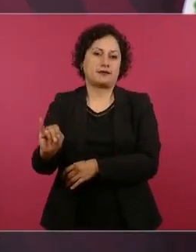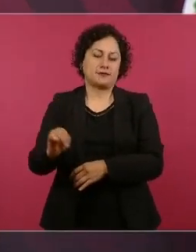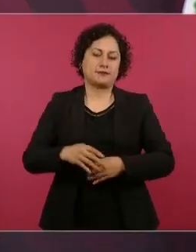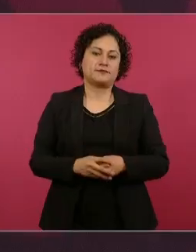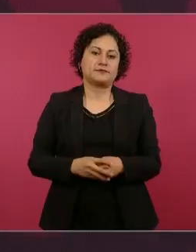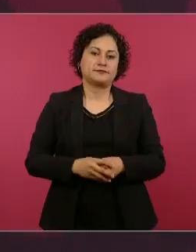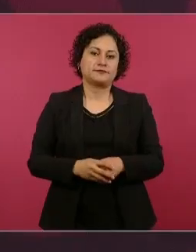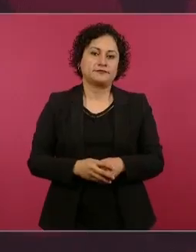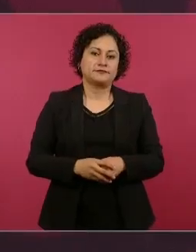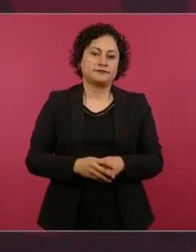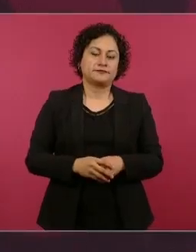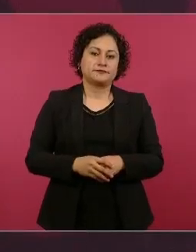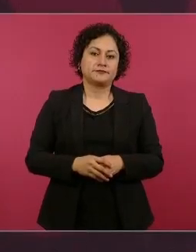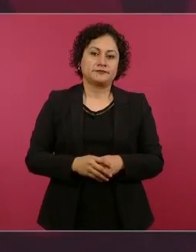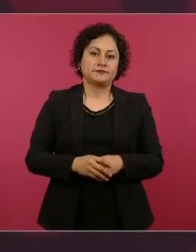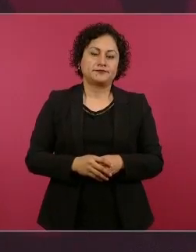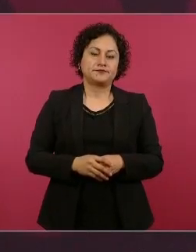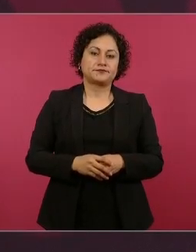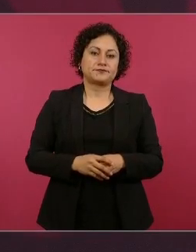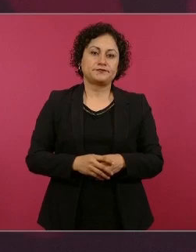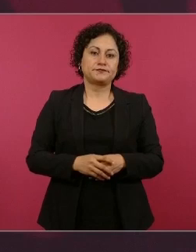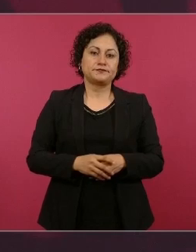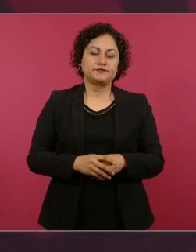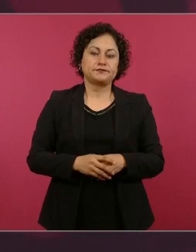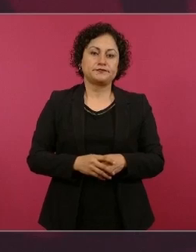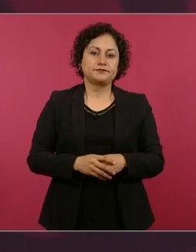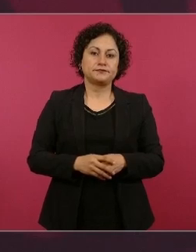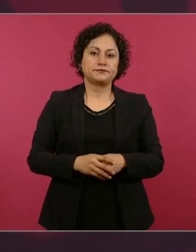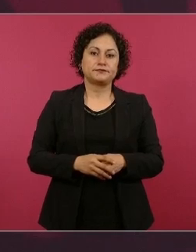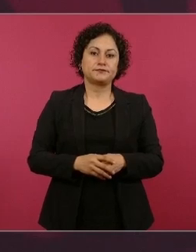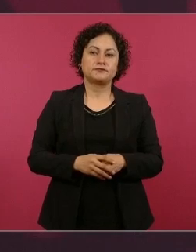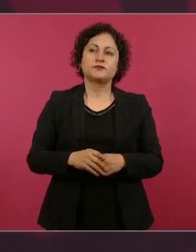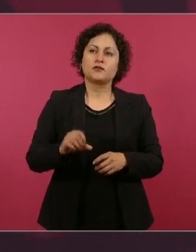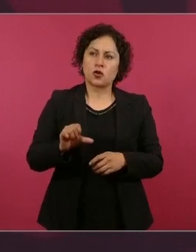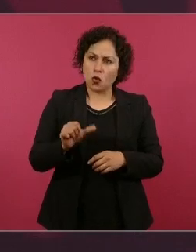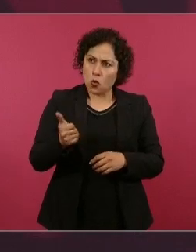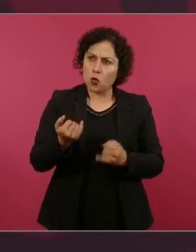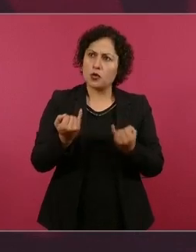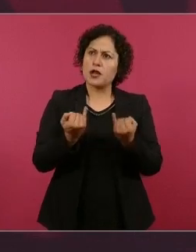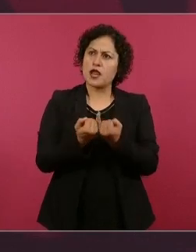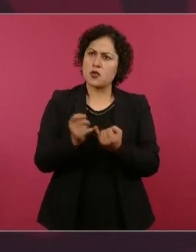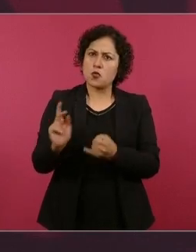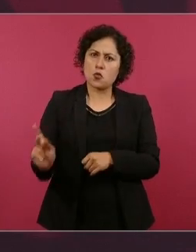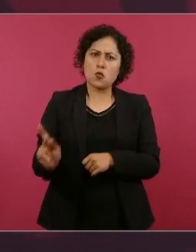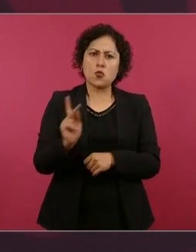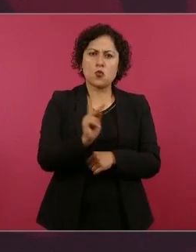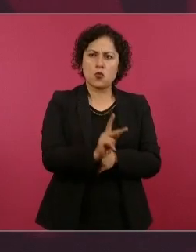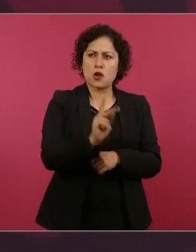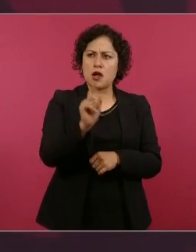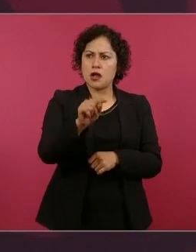restituciones, actos de justicia.